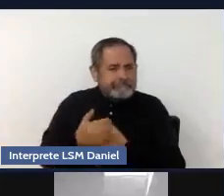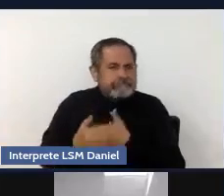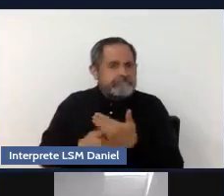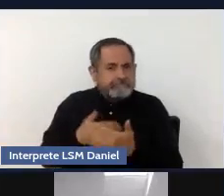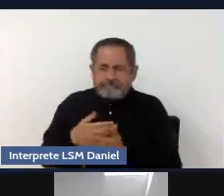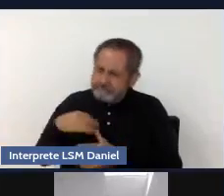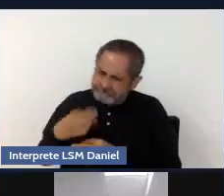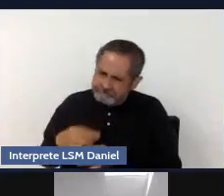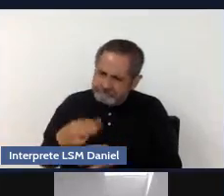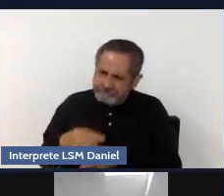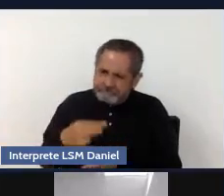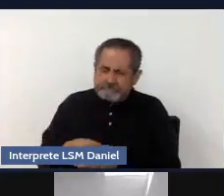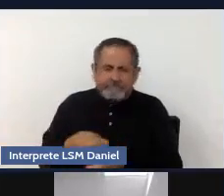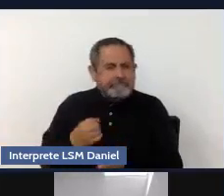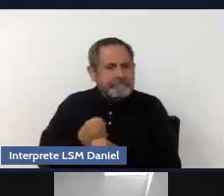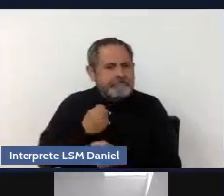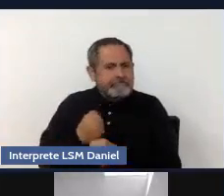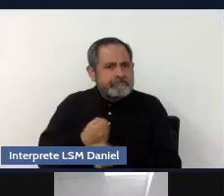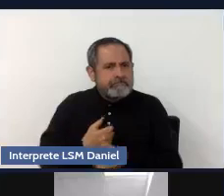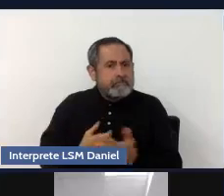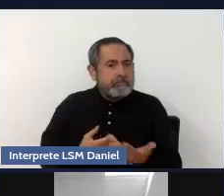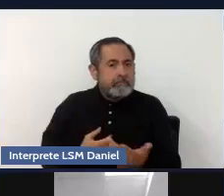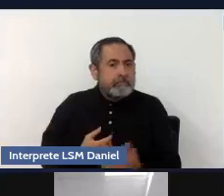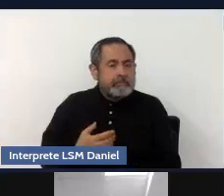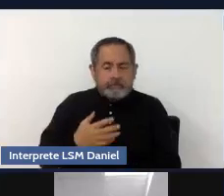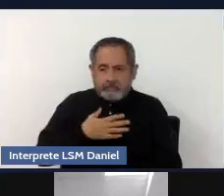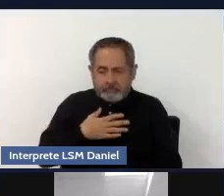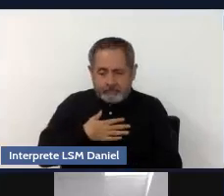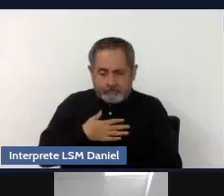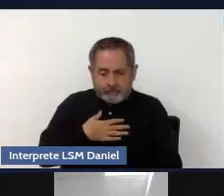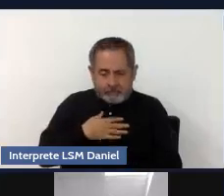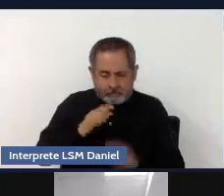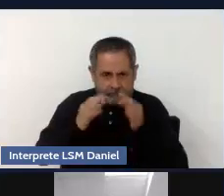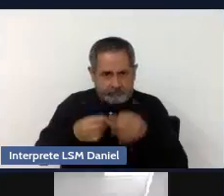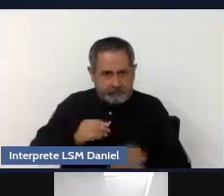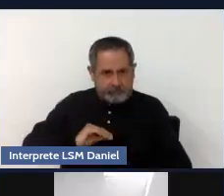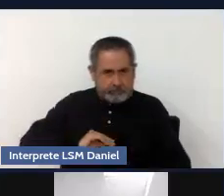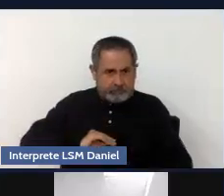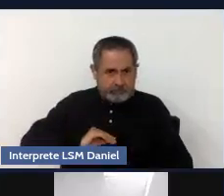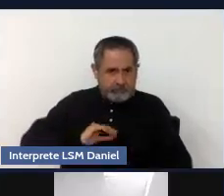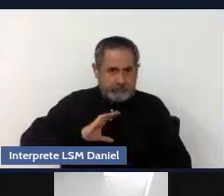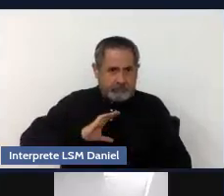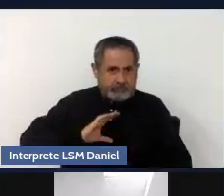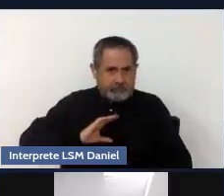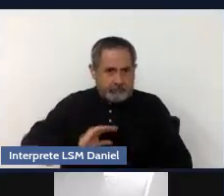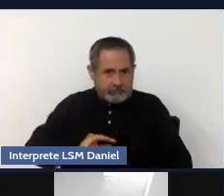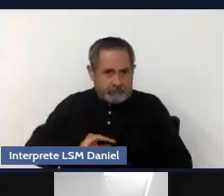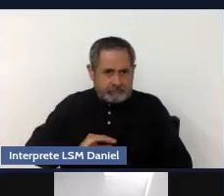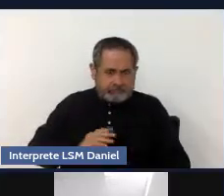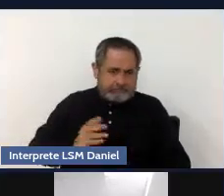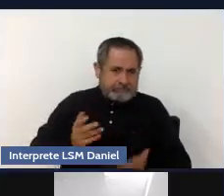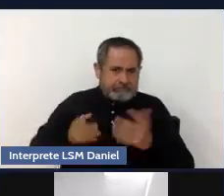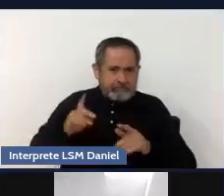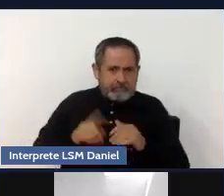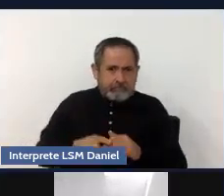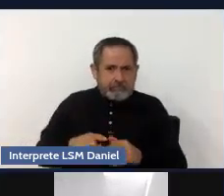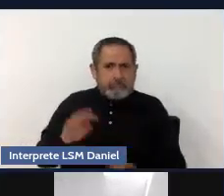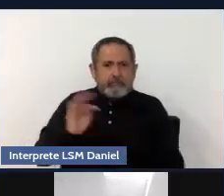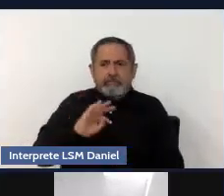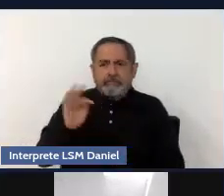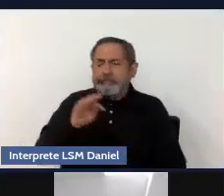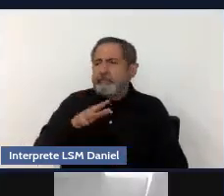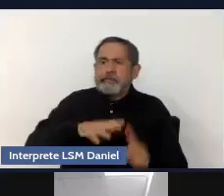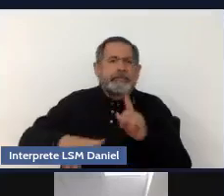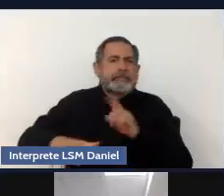Entonces, el autoconcepto y la autoestima puede ser que también tenga mucha influencia lo que aprendí de mi entorno